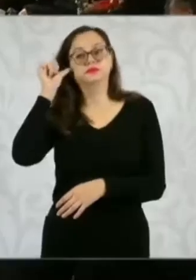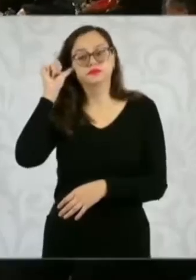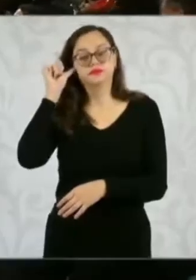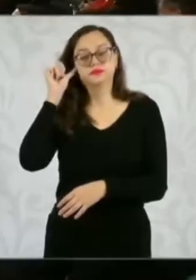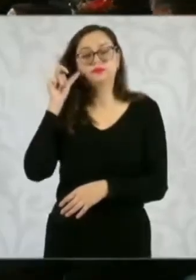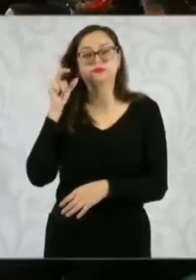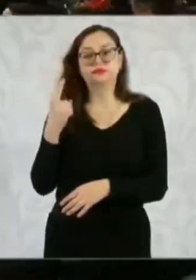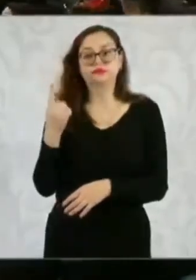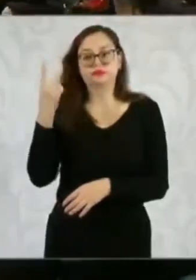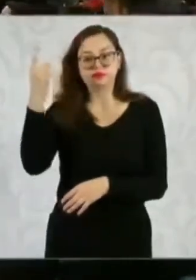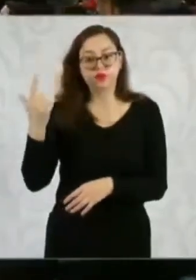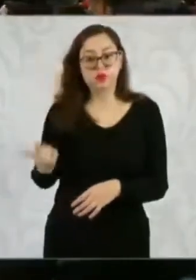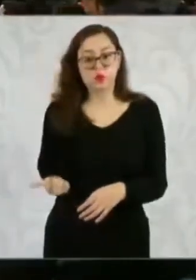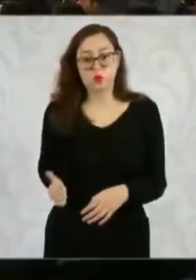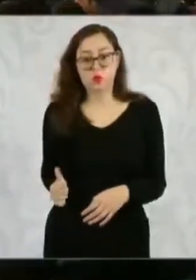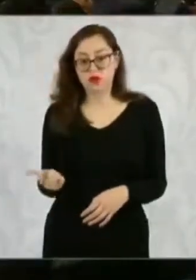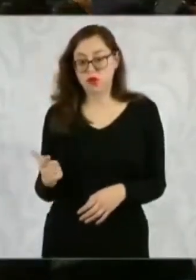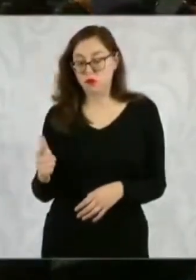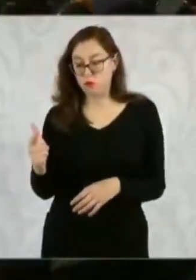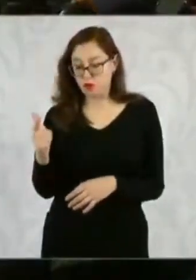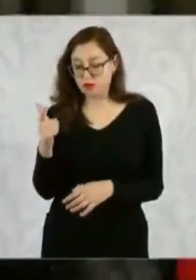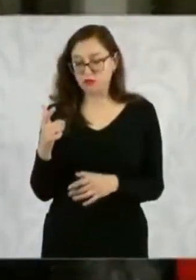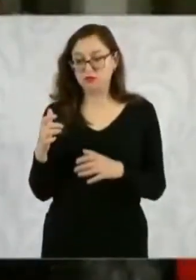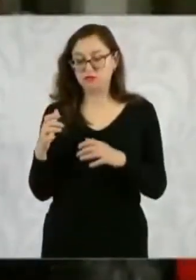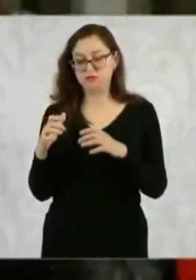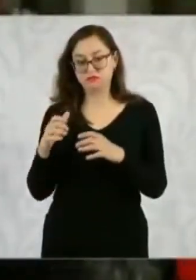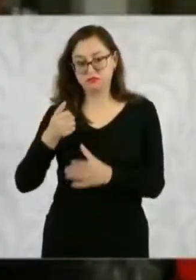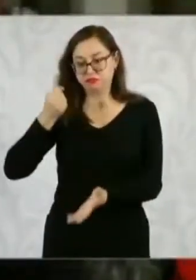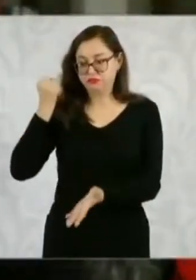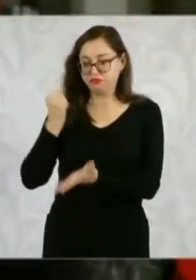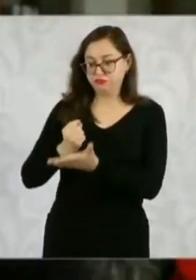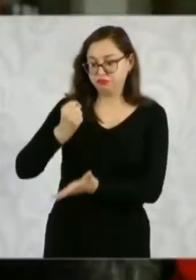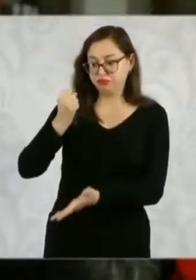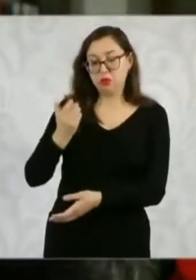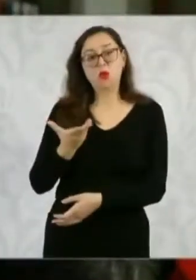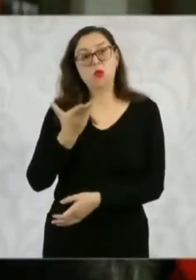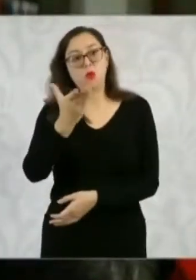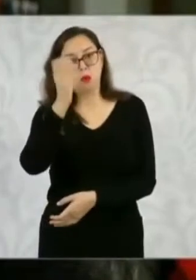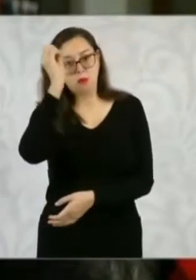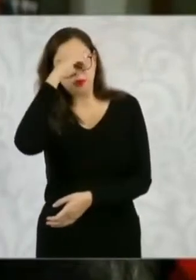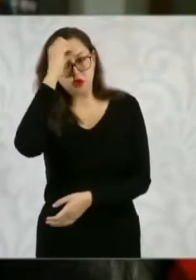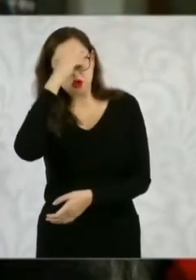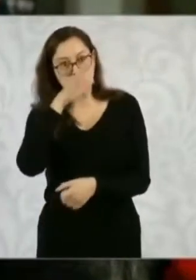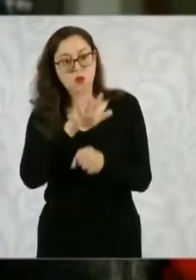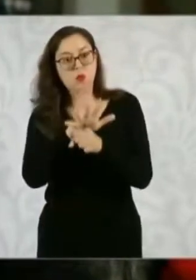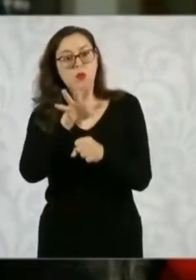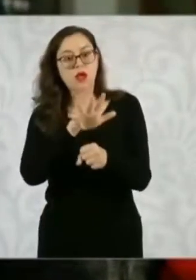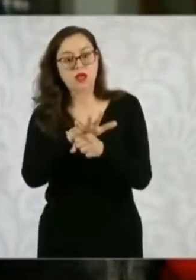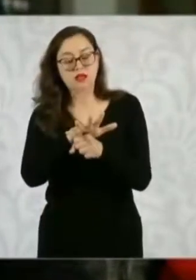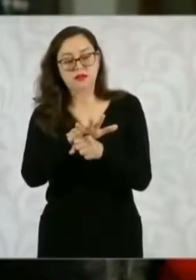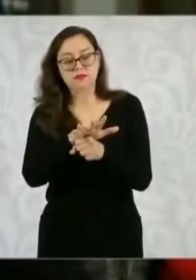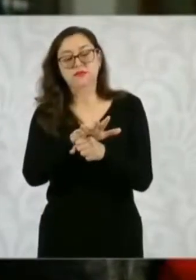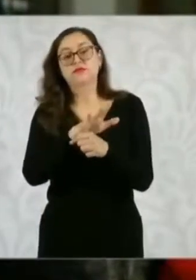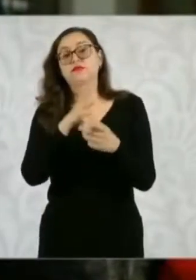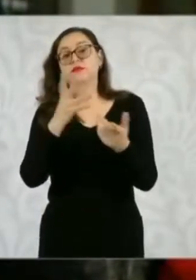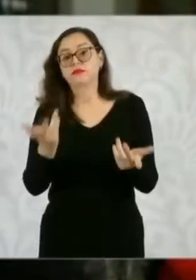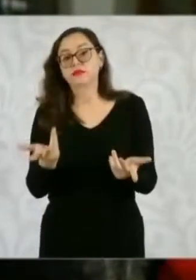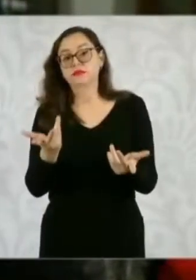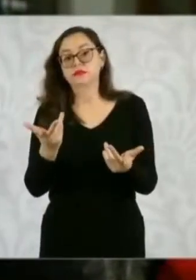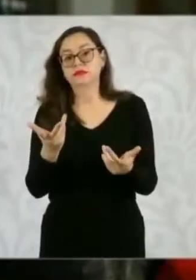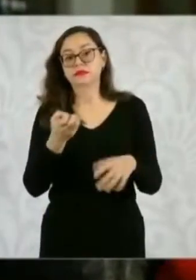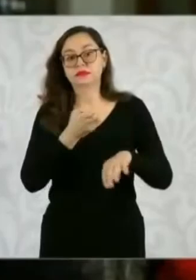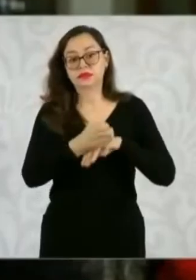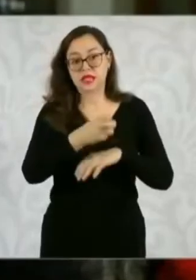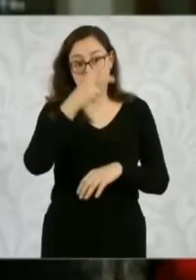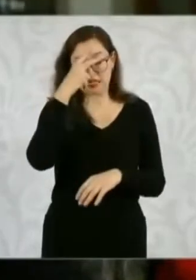un Estado, Guanajuato. Quisiera saber su opinión y así como adicional, si nos podría hablar un poquito más acerca del programa para la zona oriente del Estado de